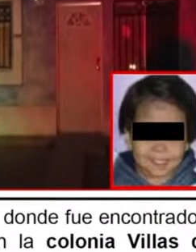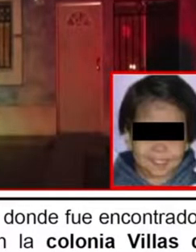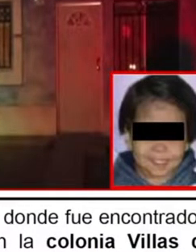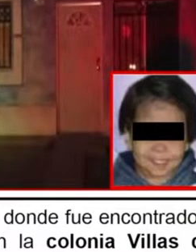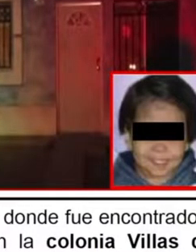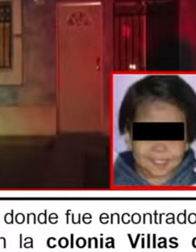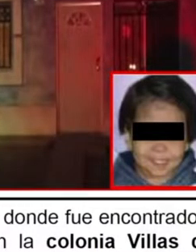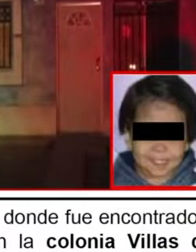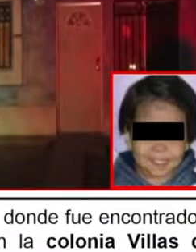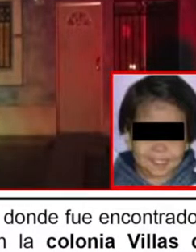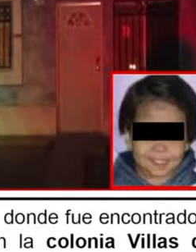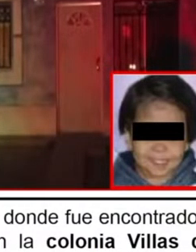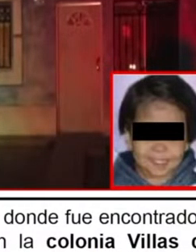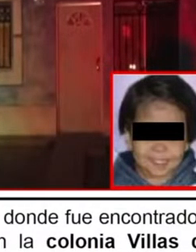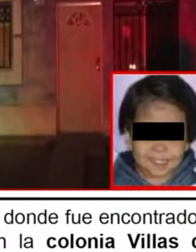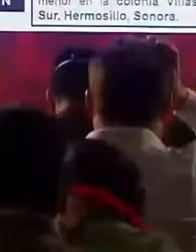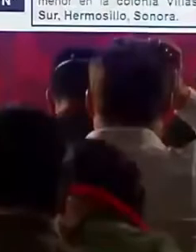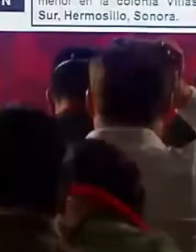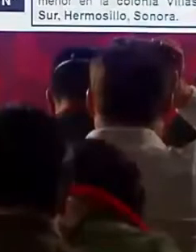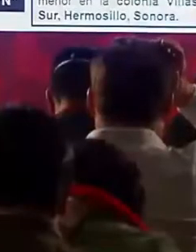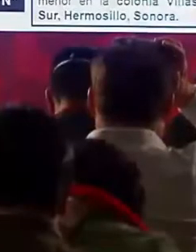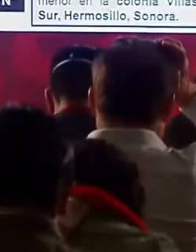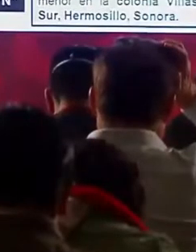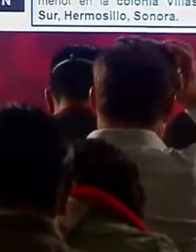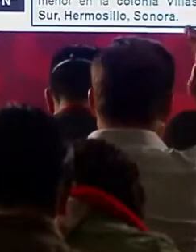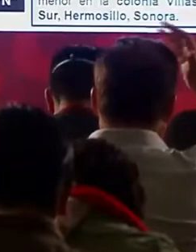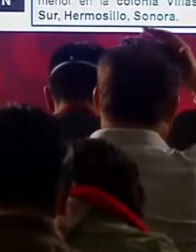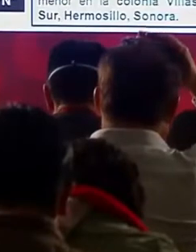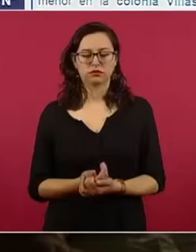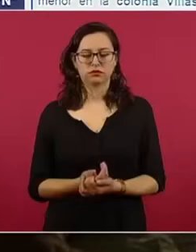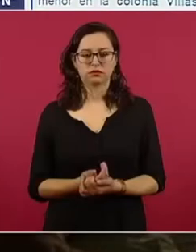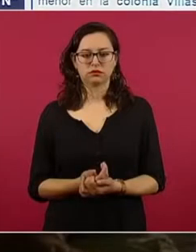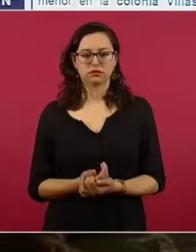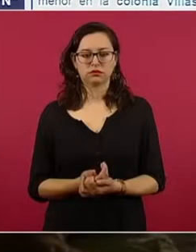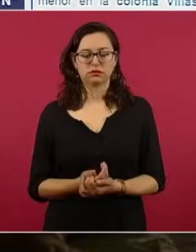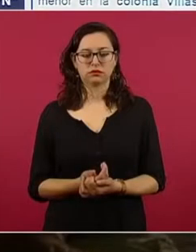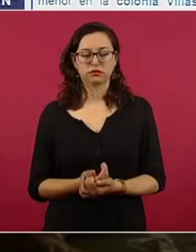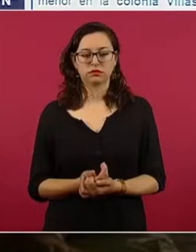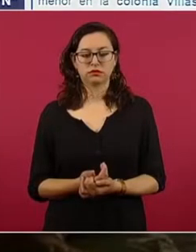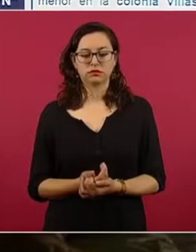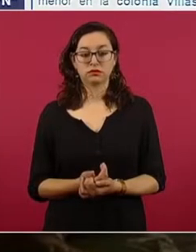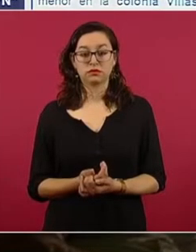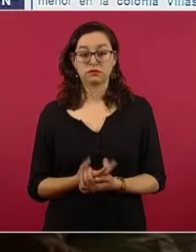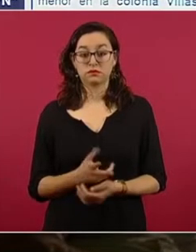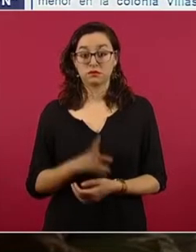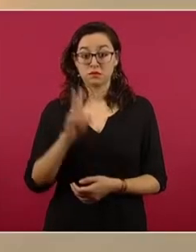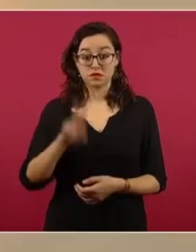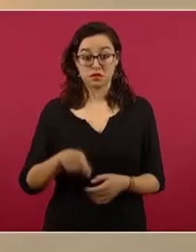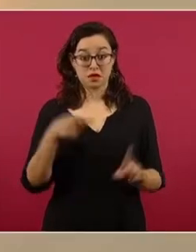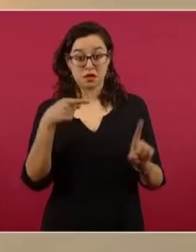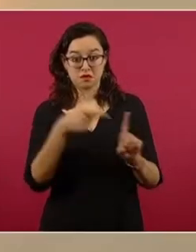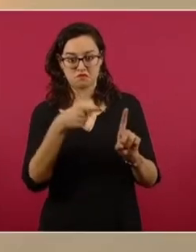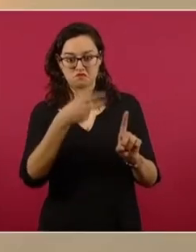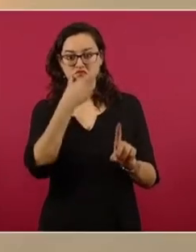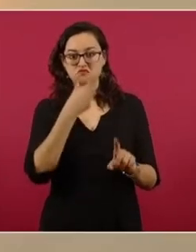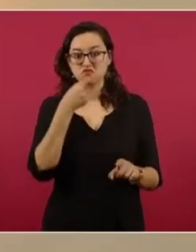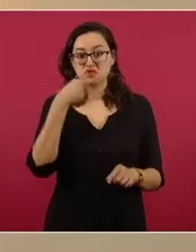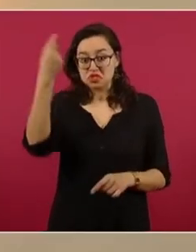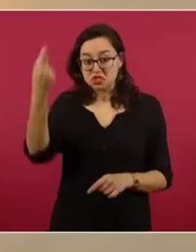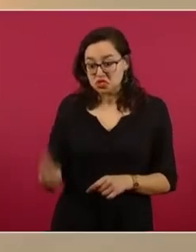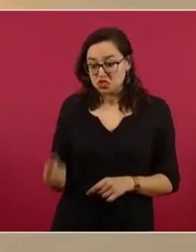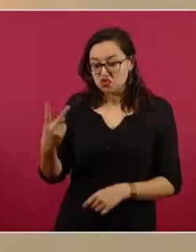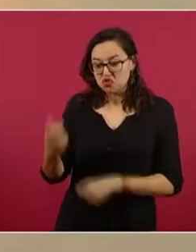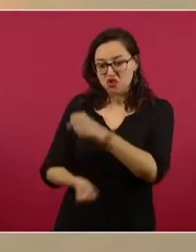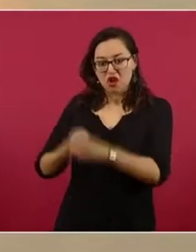en Hermosillo, Sonora. Dada la contundencia de las pruebas, el culpable se allanó, se hizo el